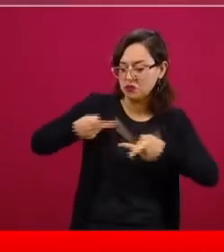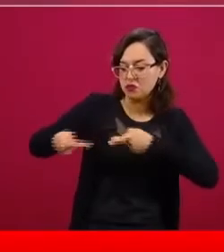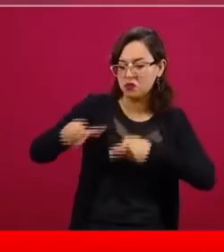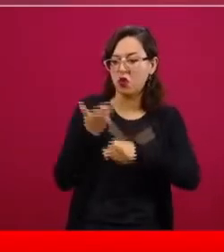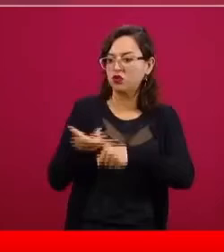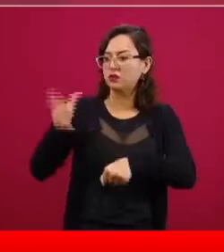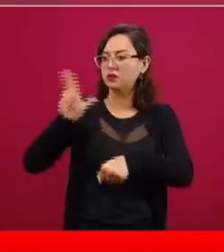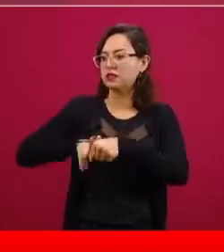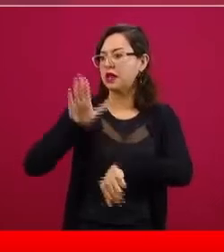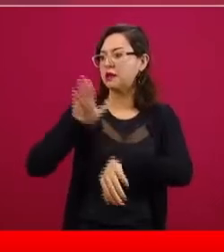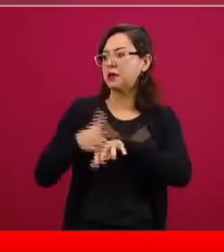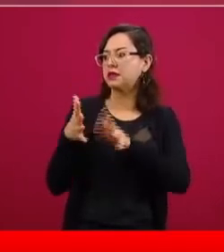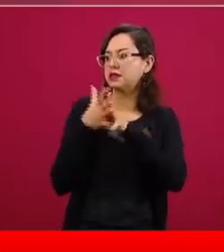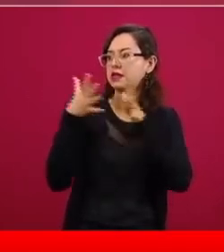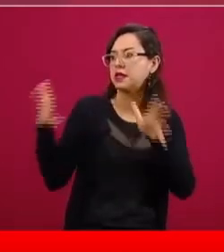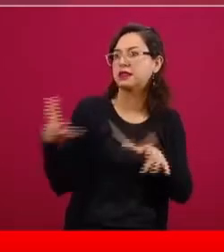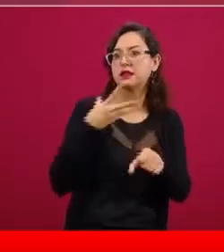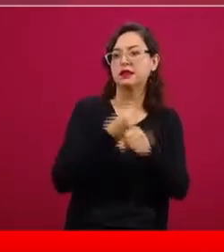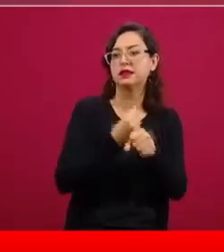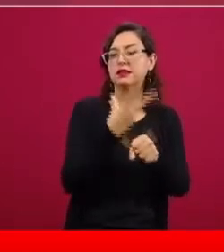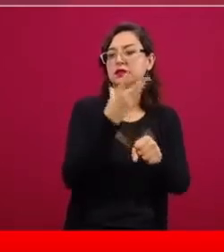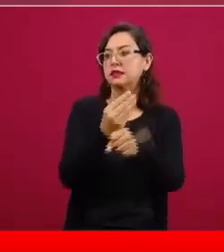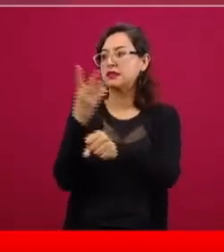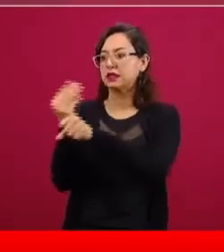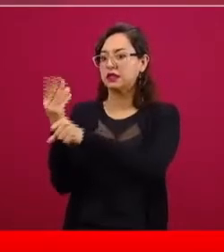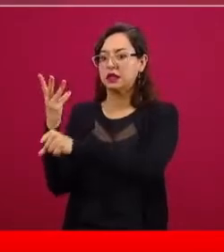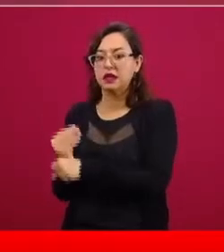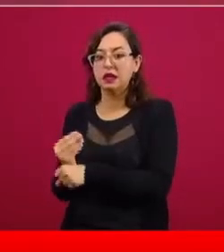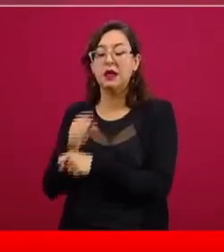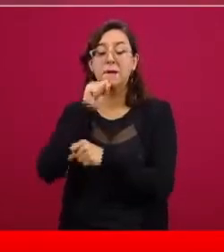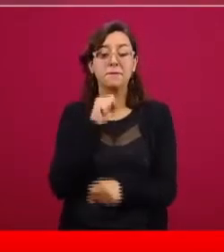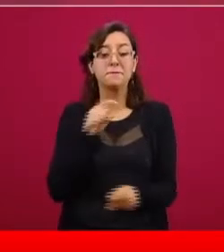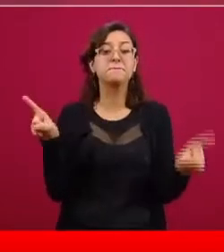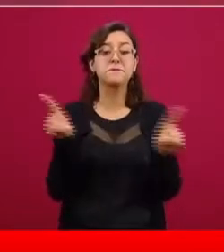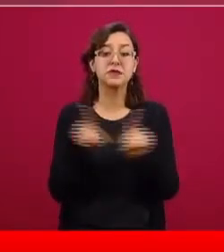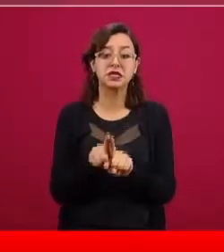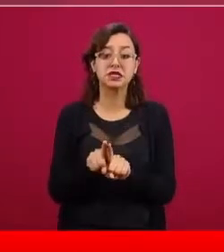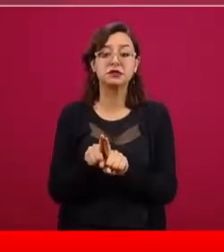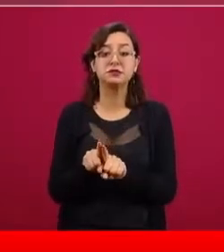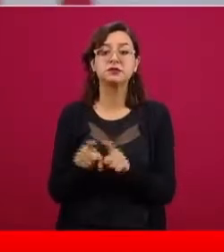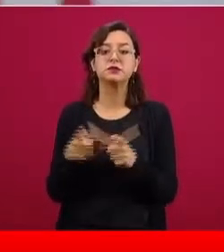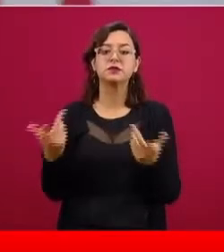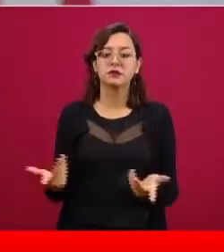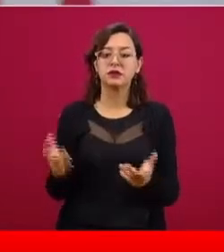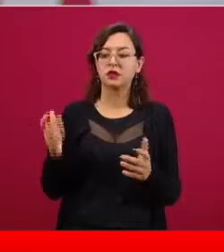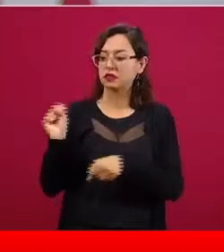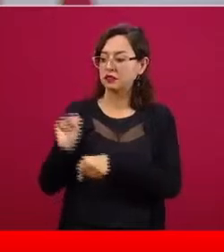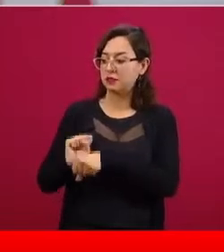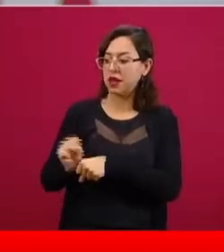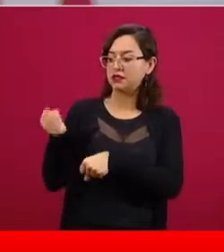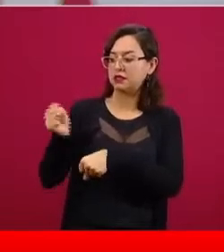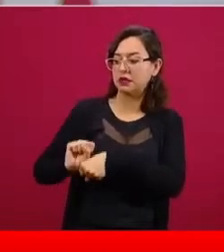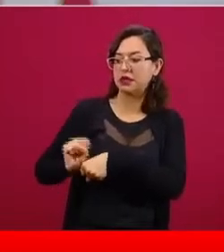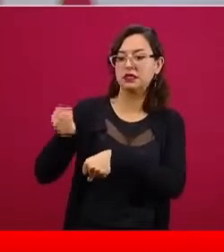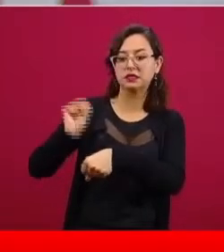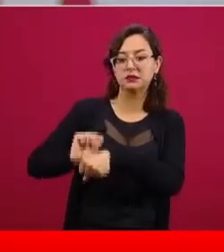atención hospitalaria y además cuando se ha tenido ya por varias semanas esta